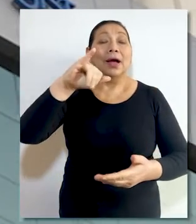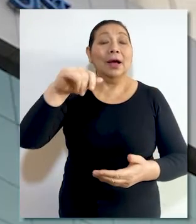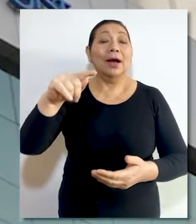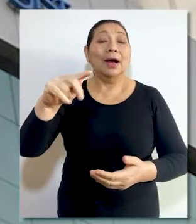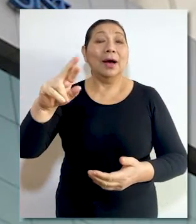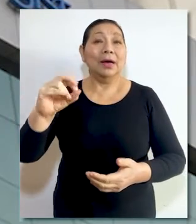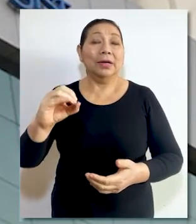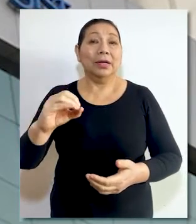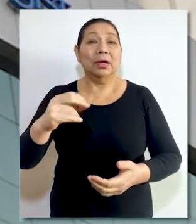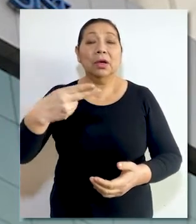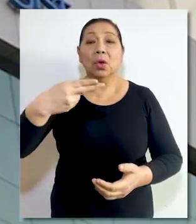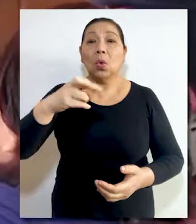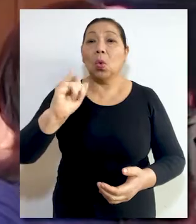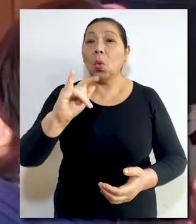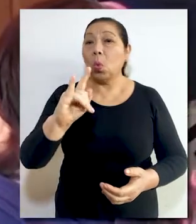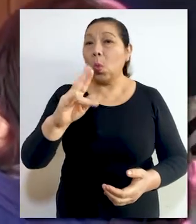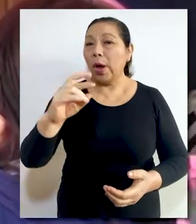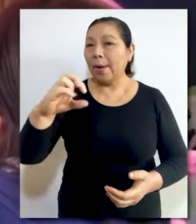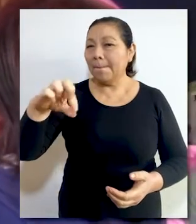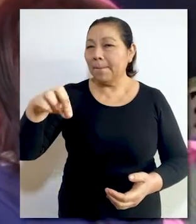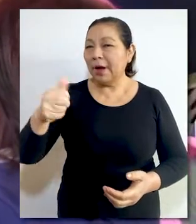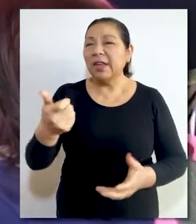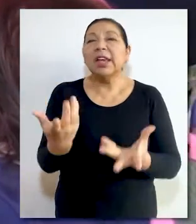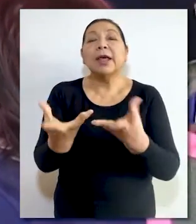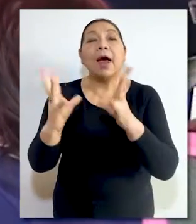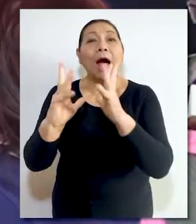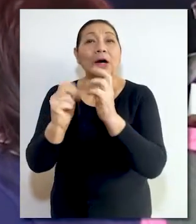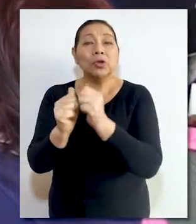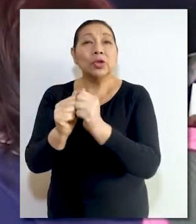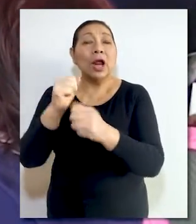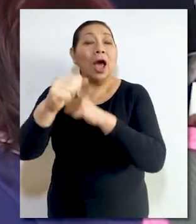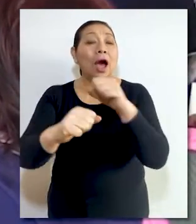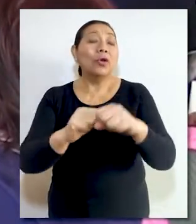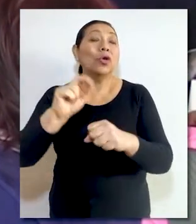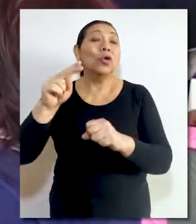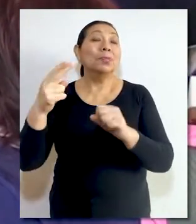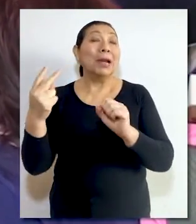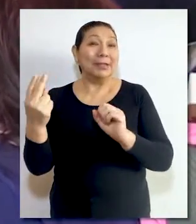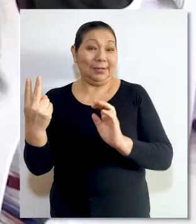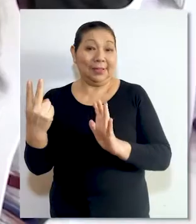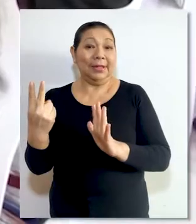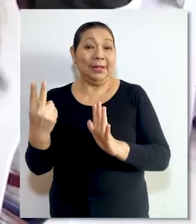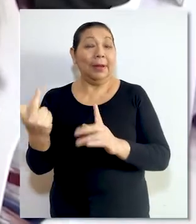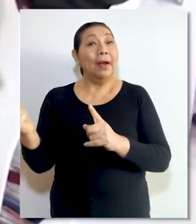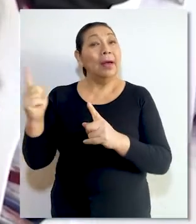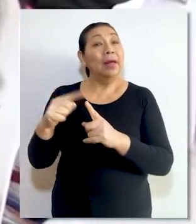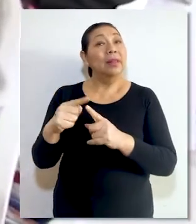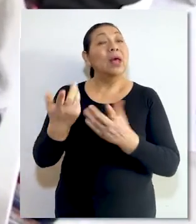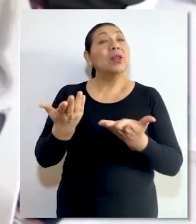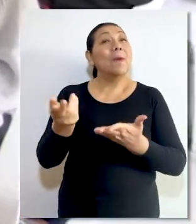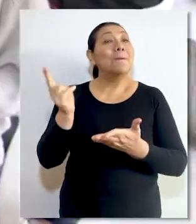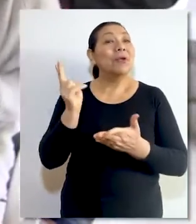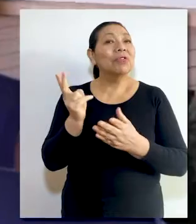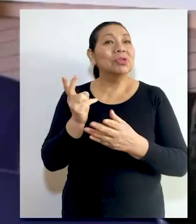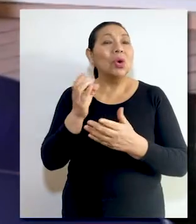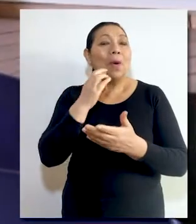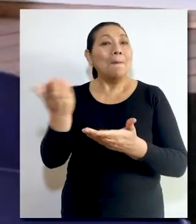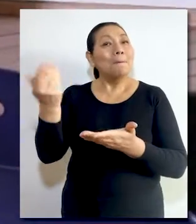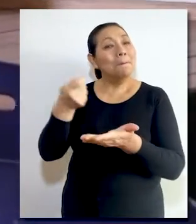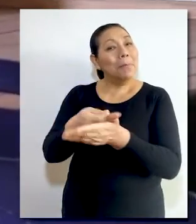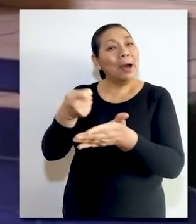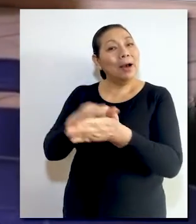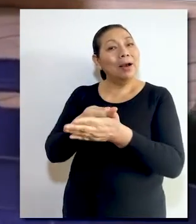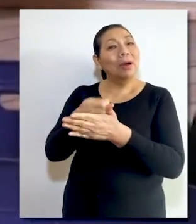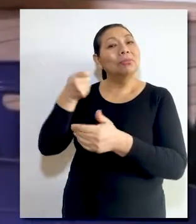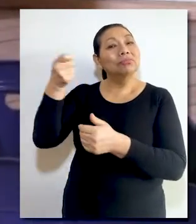Aquiles Huarcaya Coello, quien estaba asociado desde el año 2007 a la derrama magisterial, correspondiéndole la